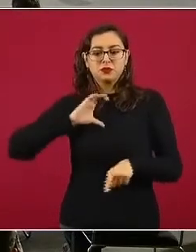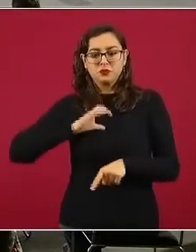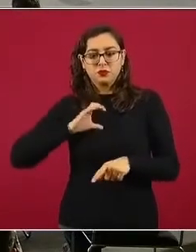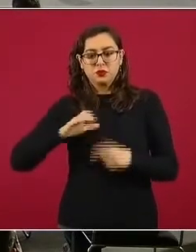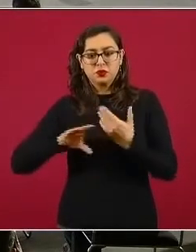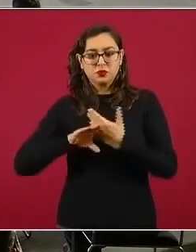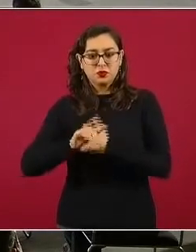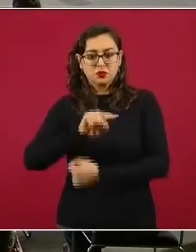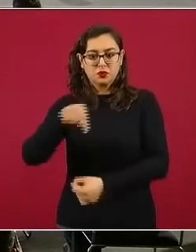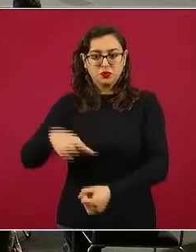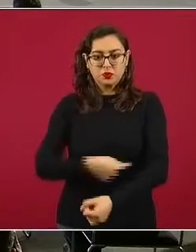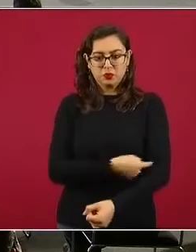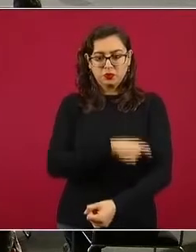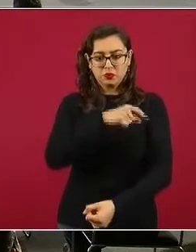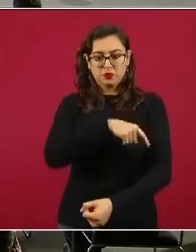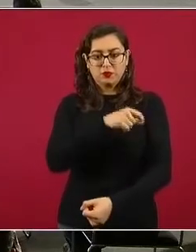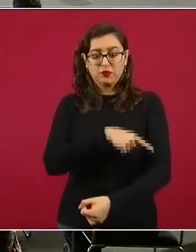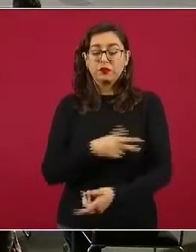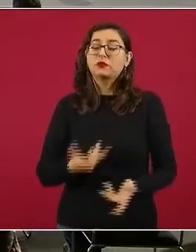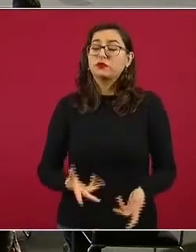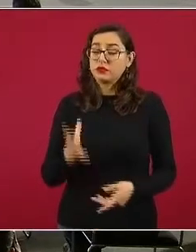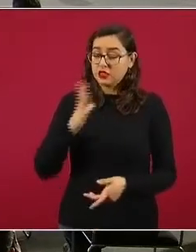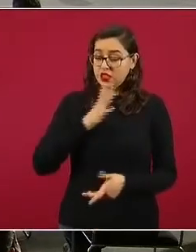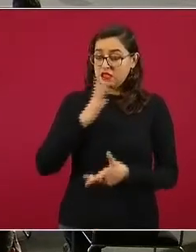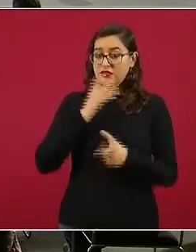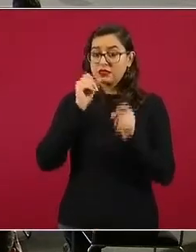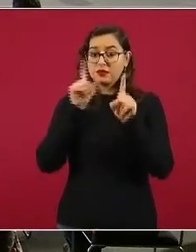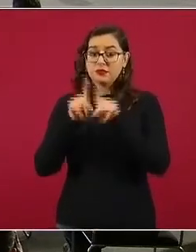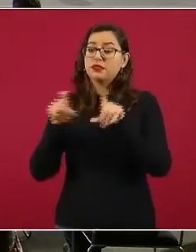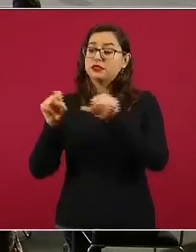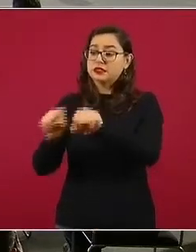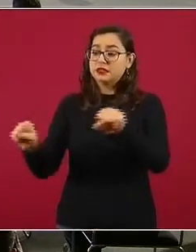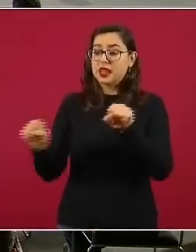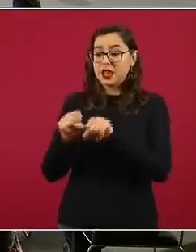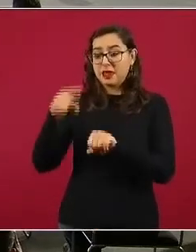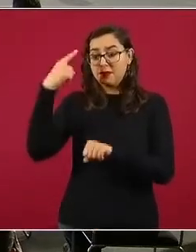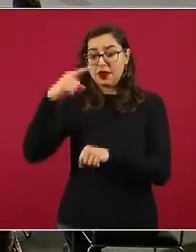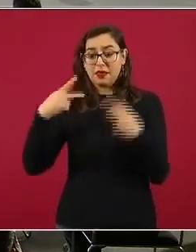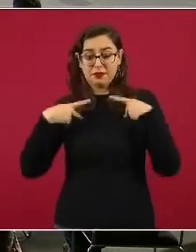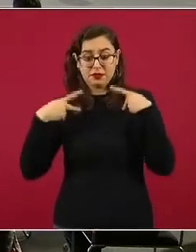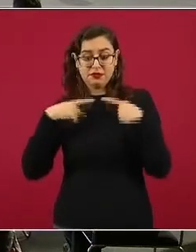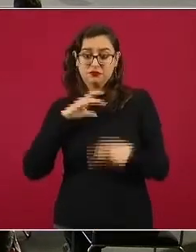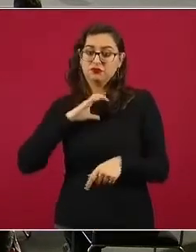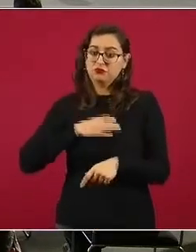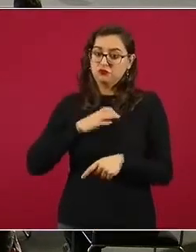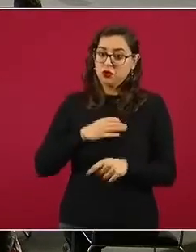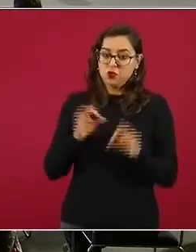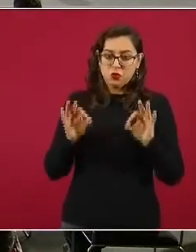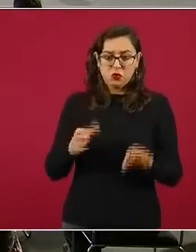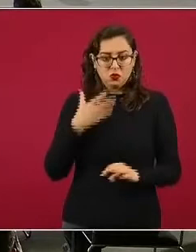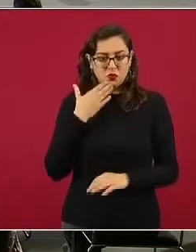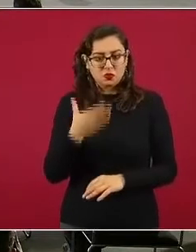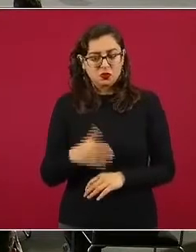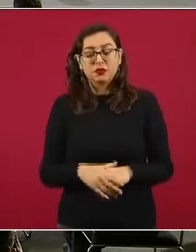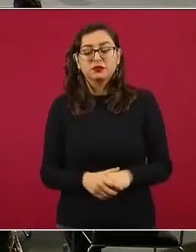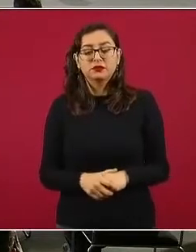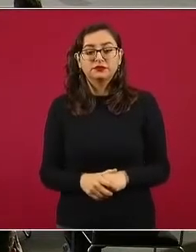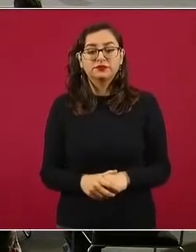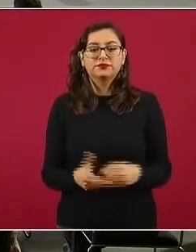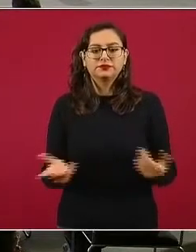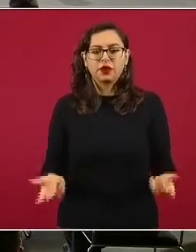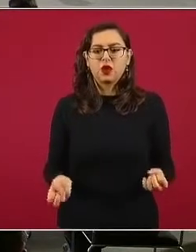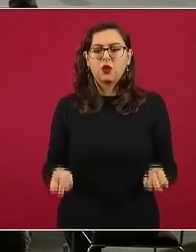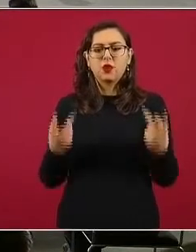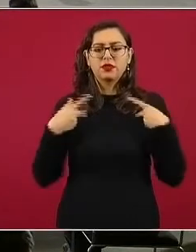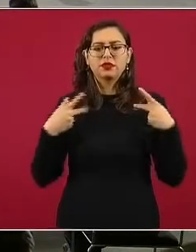muy digna de aplicación de quimioterapia para los pacientes con cáncer. La población beneficiada